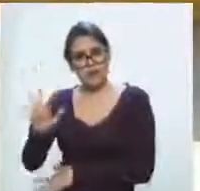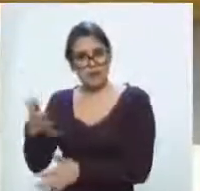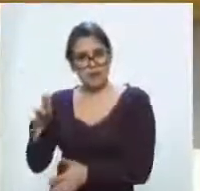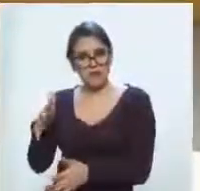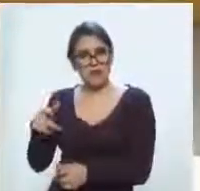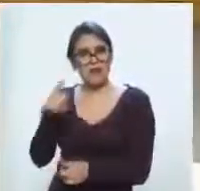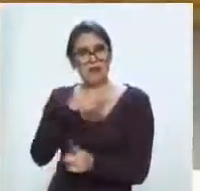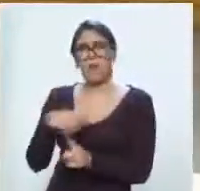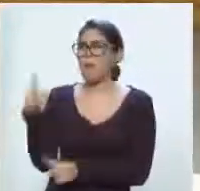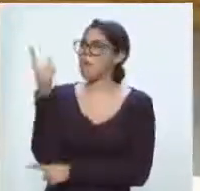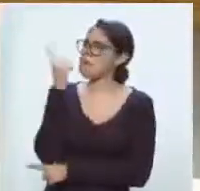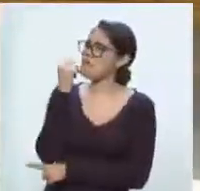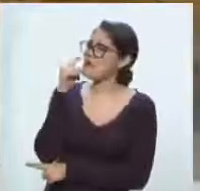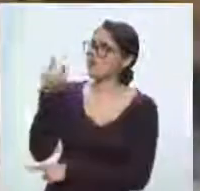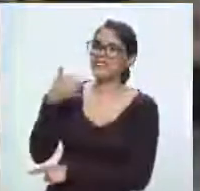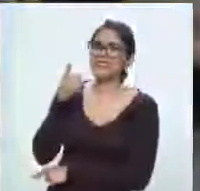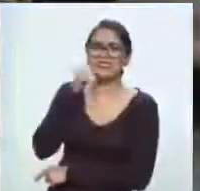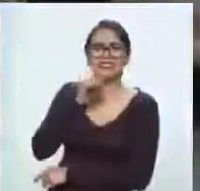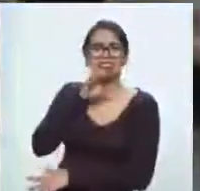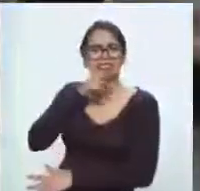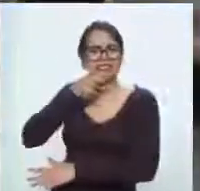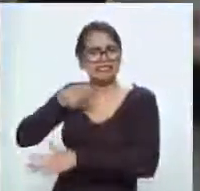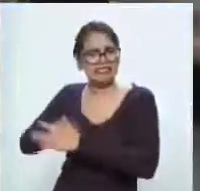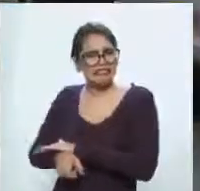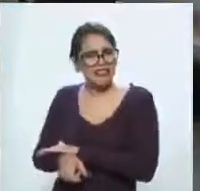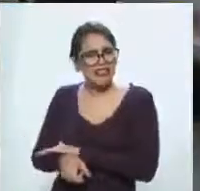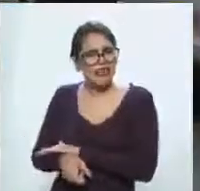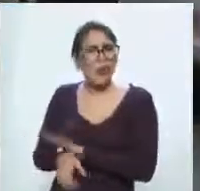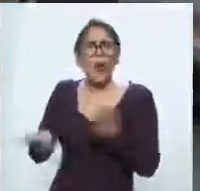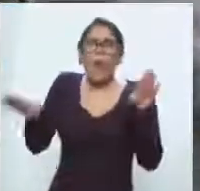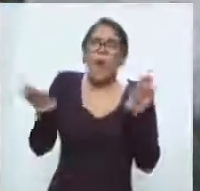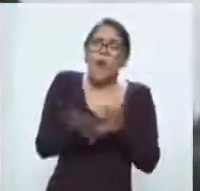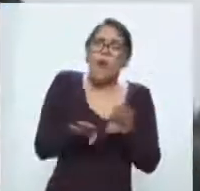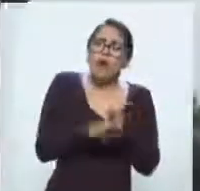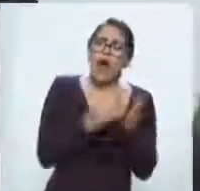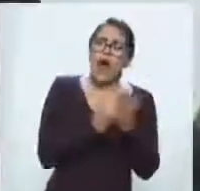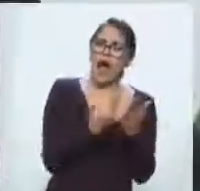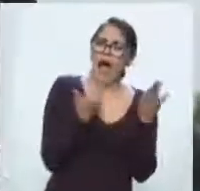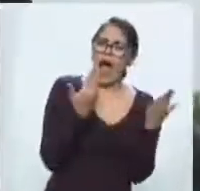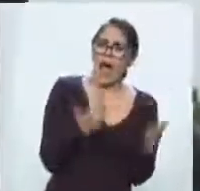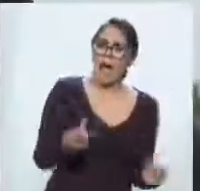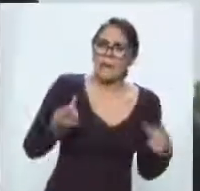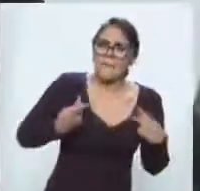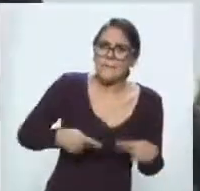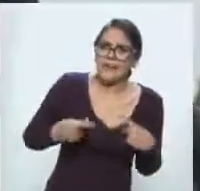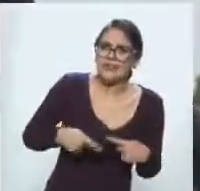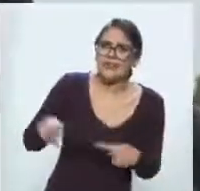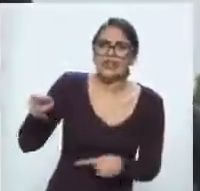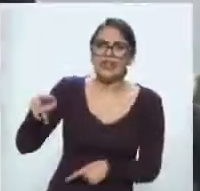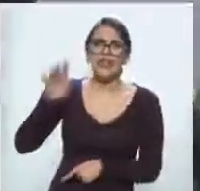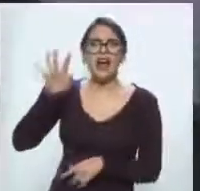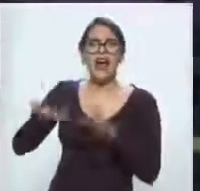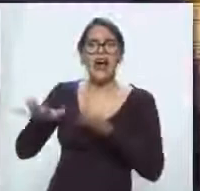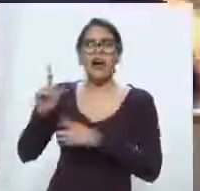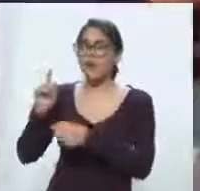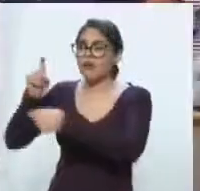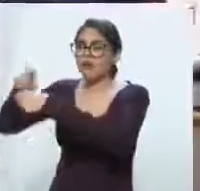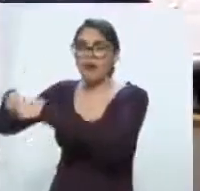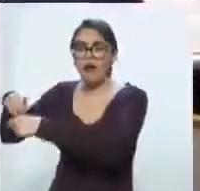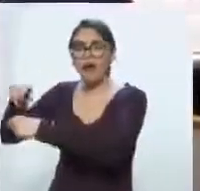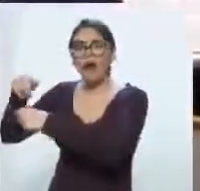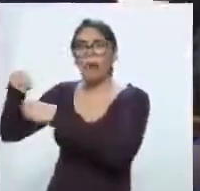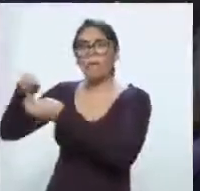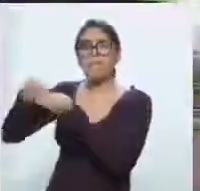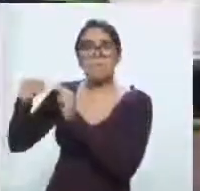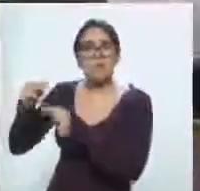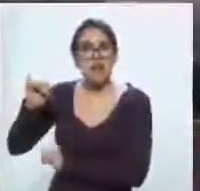corruptas. ¿Cómo lograr el desempeño con honestidad de quienes, si no son cooptados por las fuerzas criminales, se enfrentan